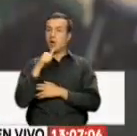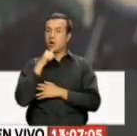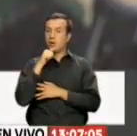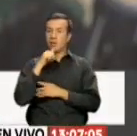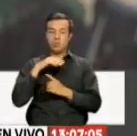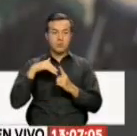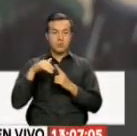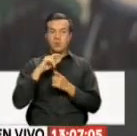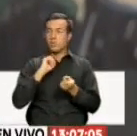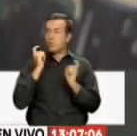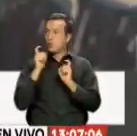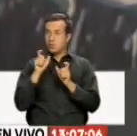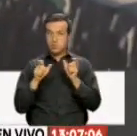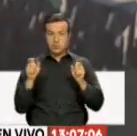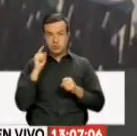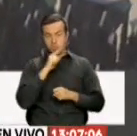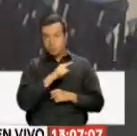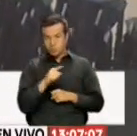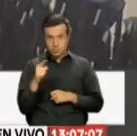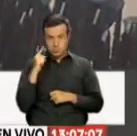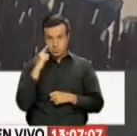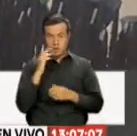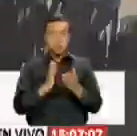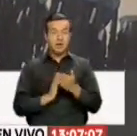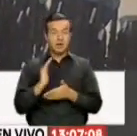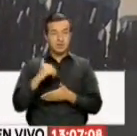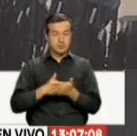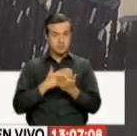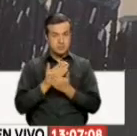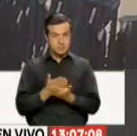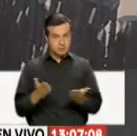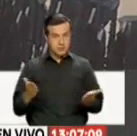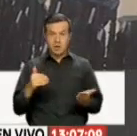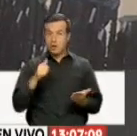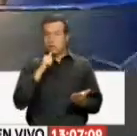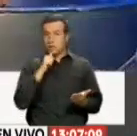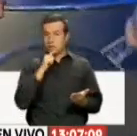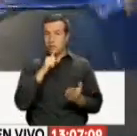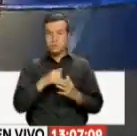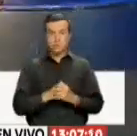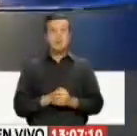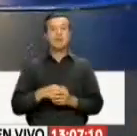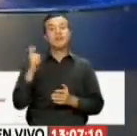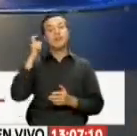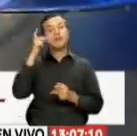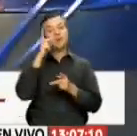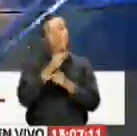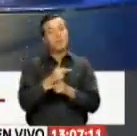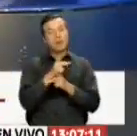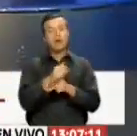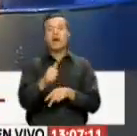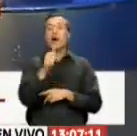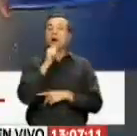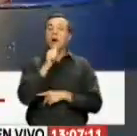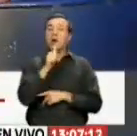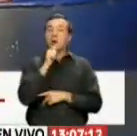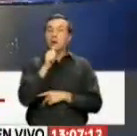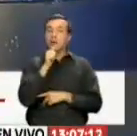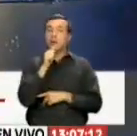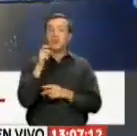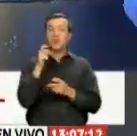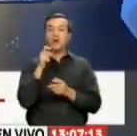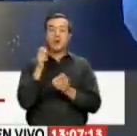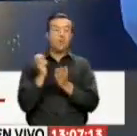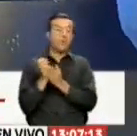y cambiar conductas que afectan el acceso a este recurso no renovable. Tienen que cuidar el agua, no